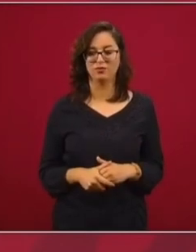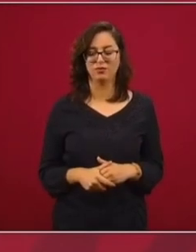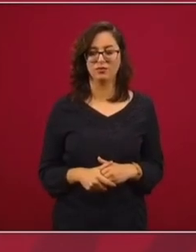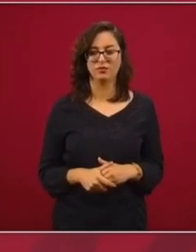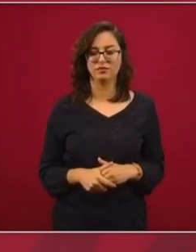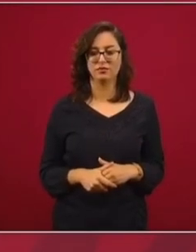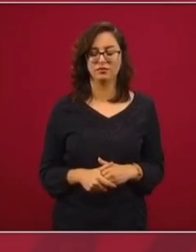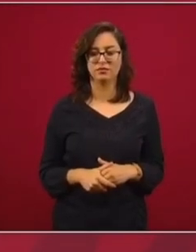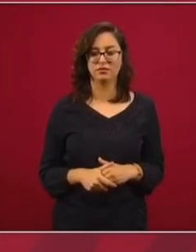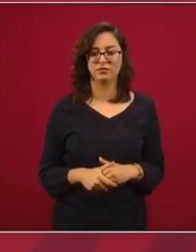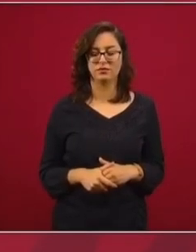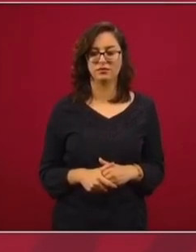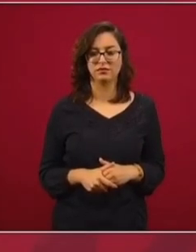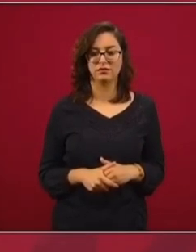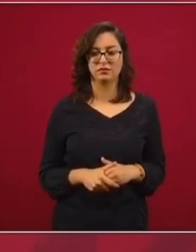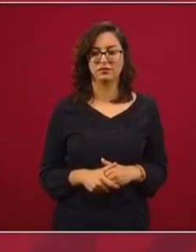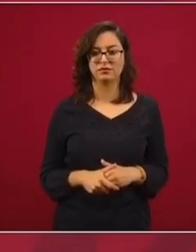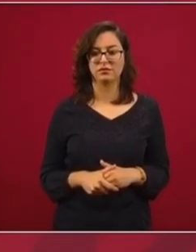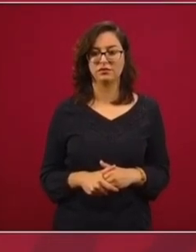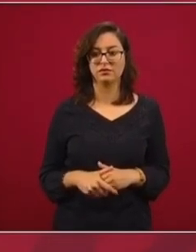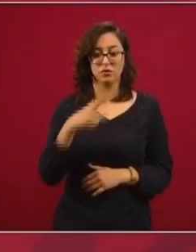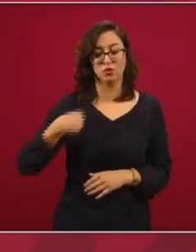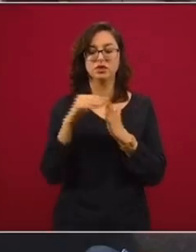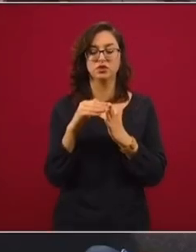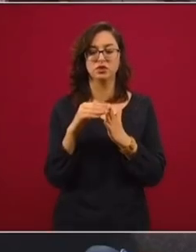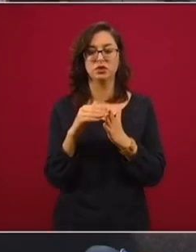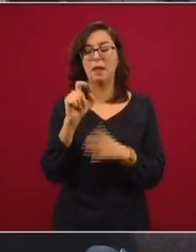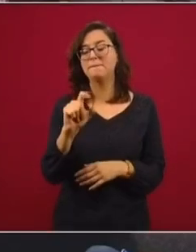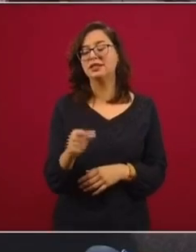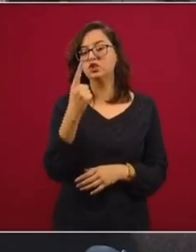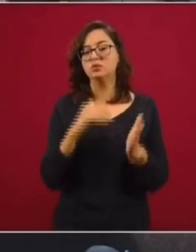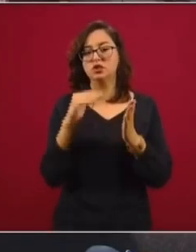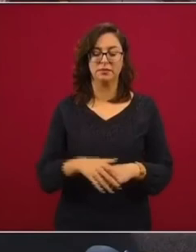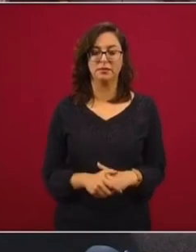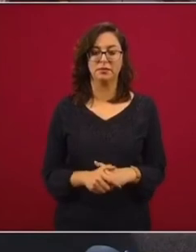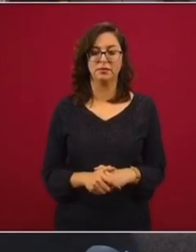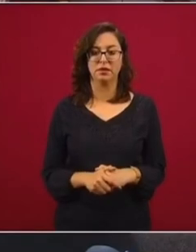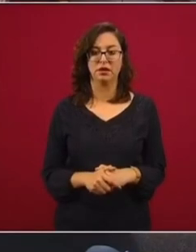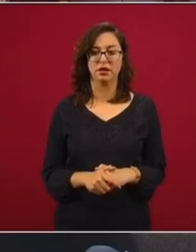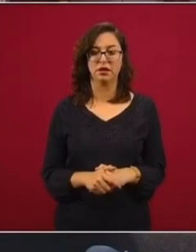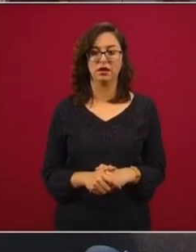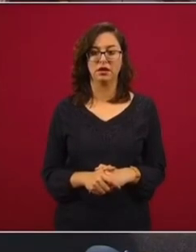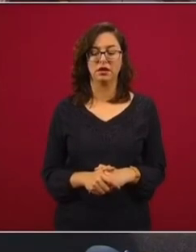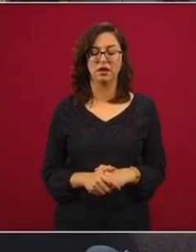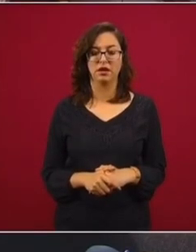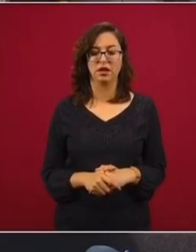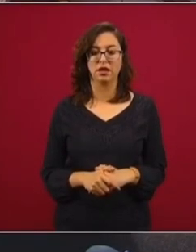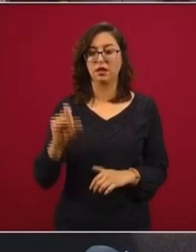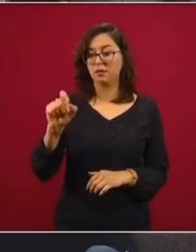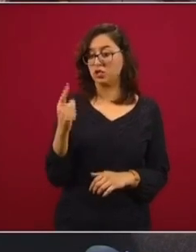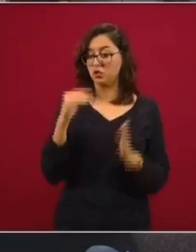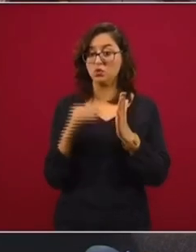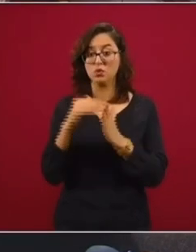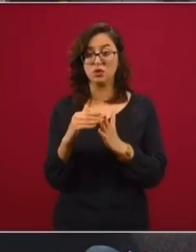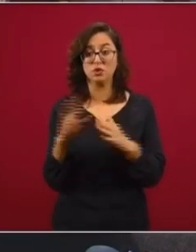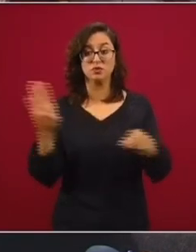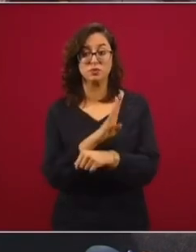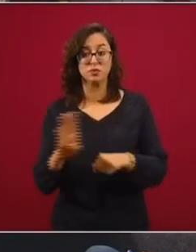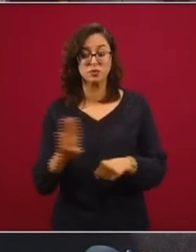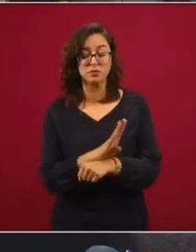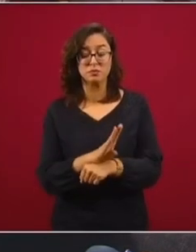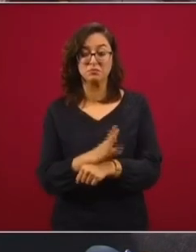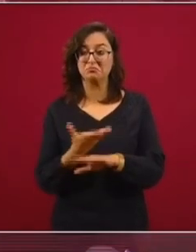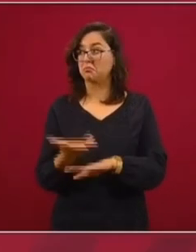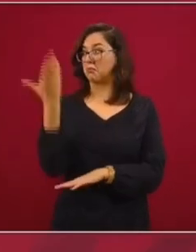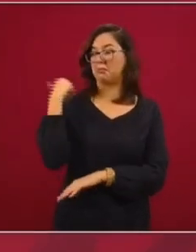para nosotros, lo más importante es el núcleo familiar. Casi 21 millones de beneficiarios. Esos 21 millones de beneficiarios, eso nunca en la